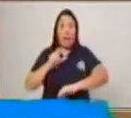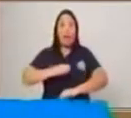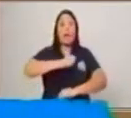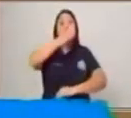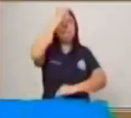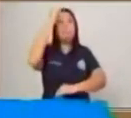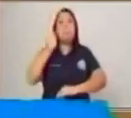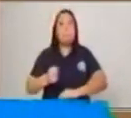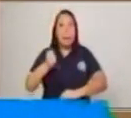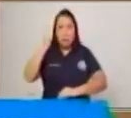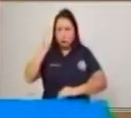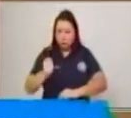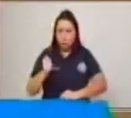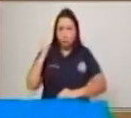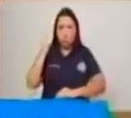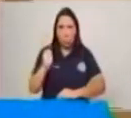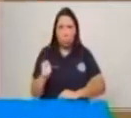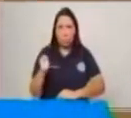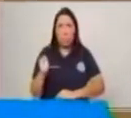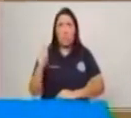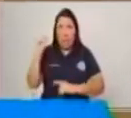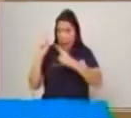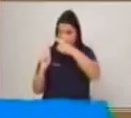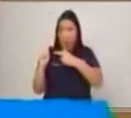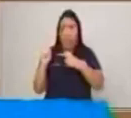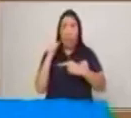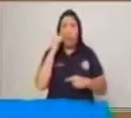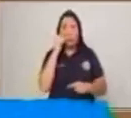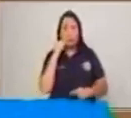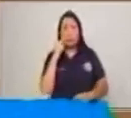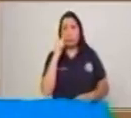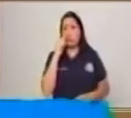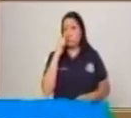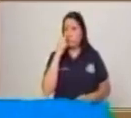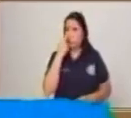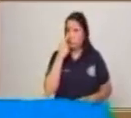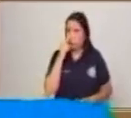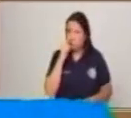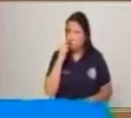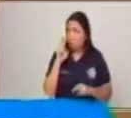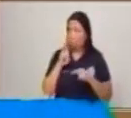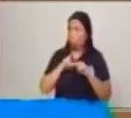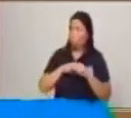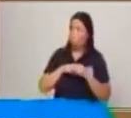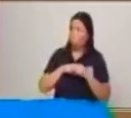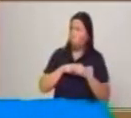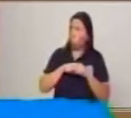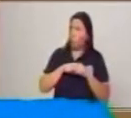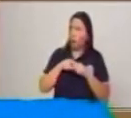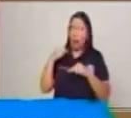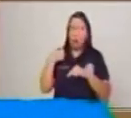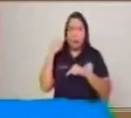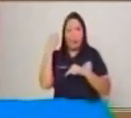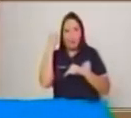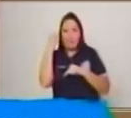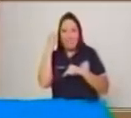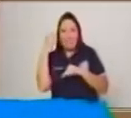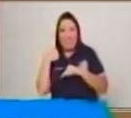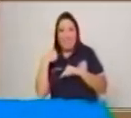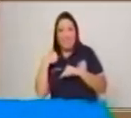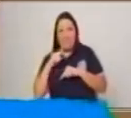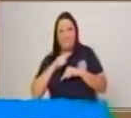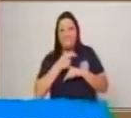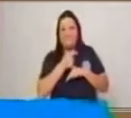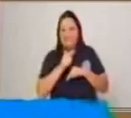ovejas. Estaba aburrido, como posiblemente estemos nosotros en casa ahorita. Estaba aburrido y pensó en engañar a los pobladores de la colina.